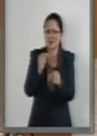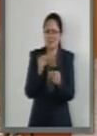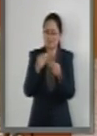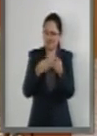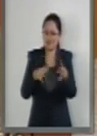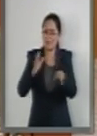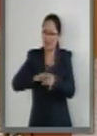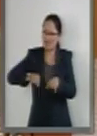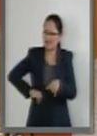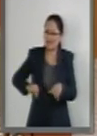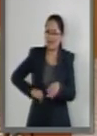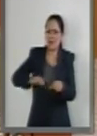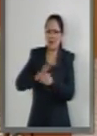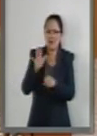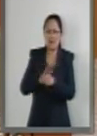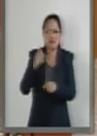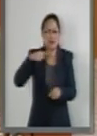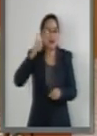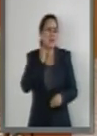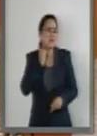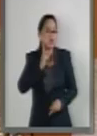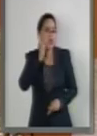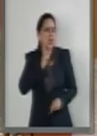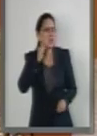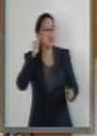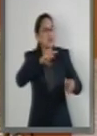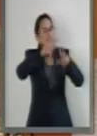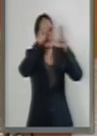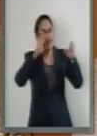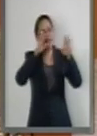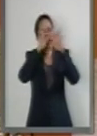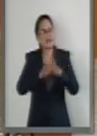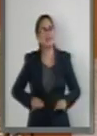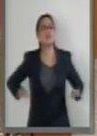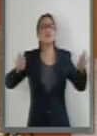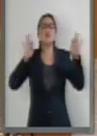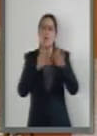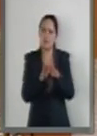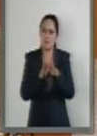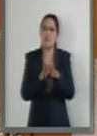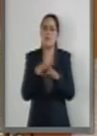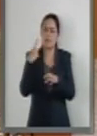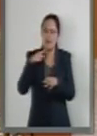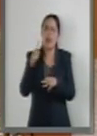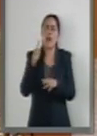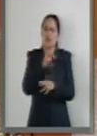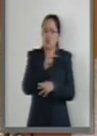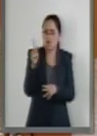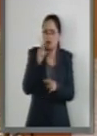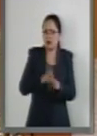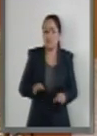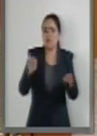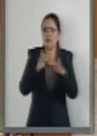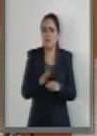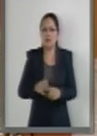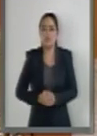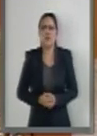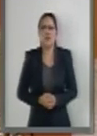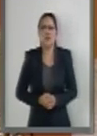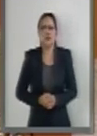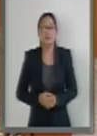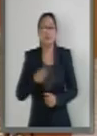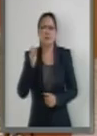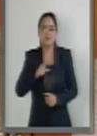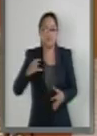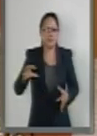día más interesadas las diputadas en los grandes temas que importan a todos y a todas. Aunado a ello, dentro